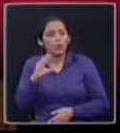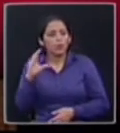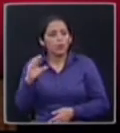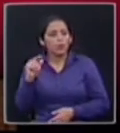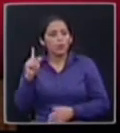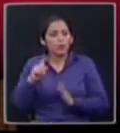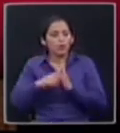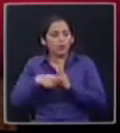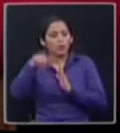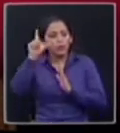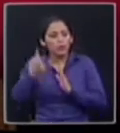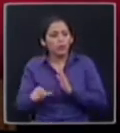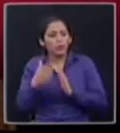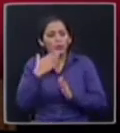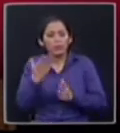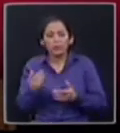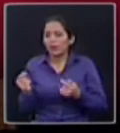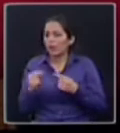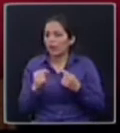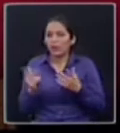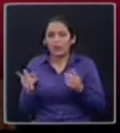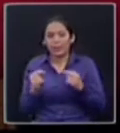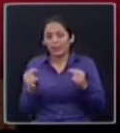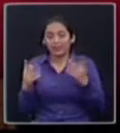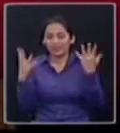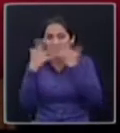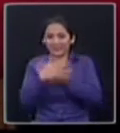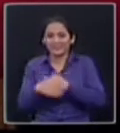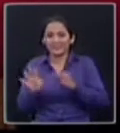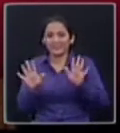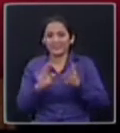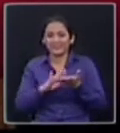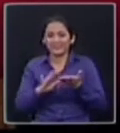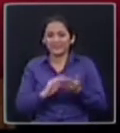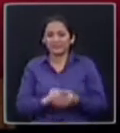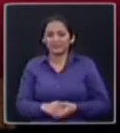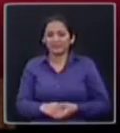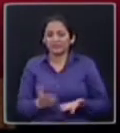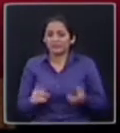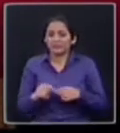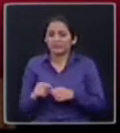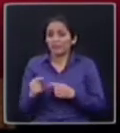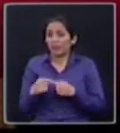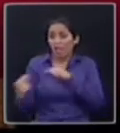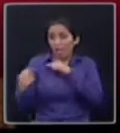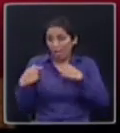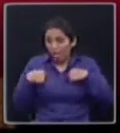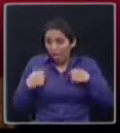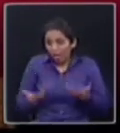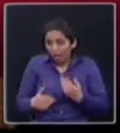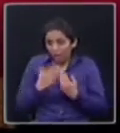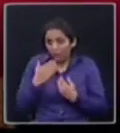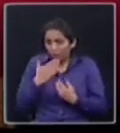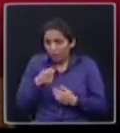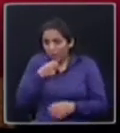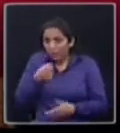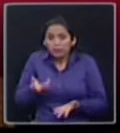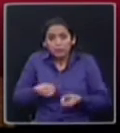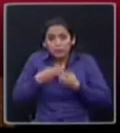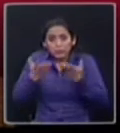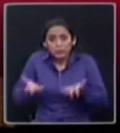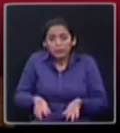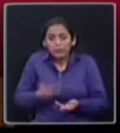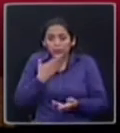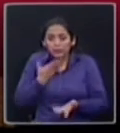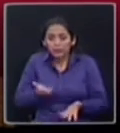a ver, disculpenme, usted me invitó para escucharme o para solamente interrumpirme. Yo lo invité para preguntarle también. lo invité para preguntarle... Déjame terminarle la primera